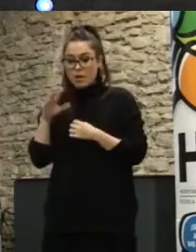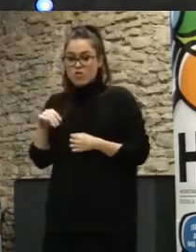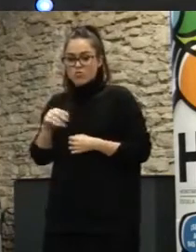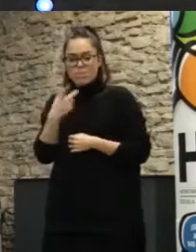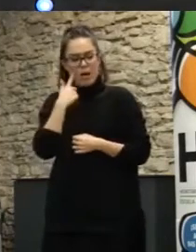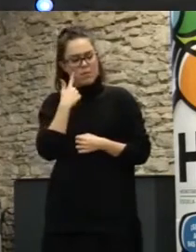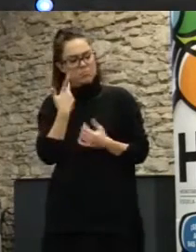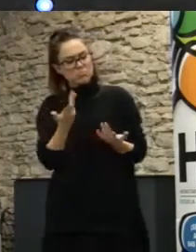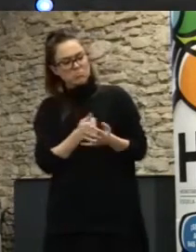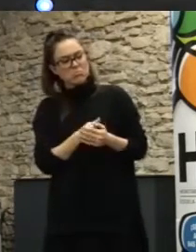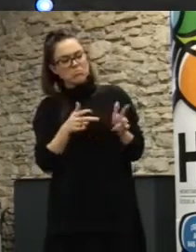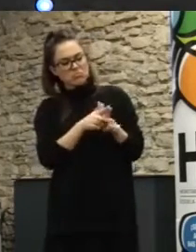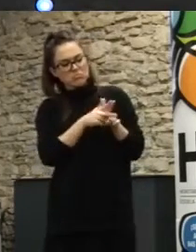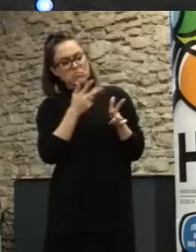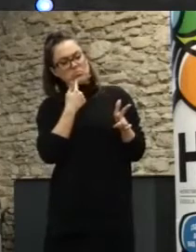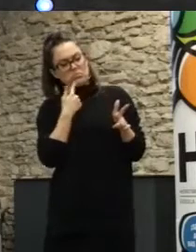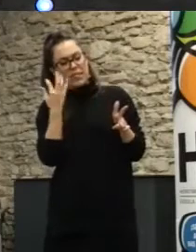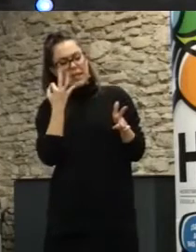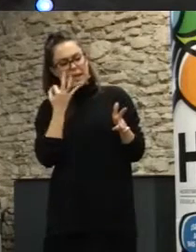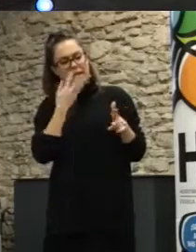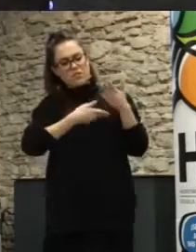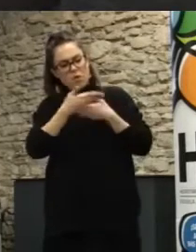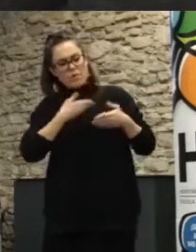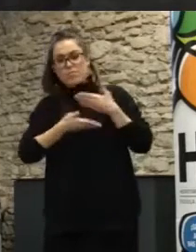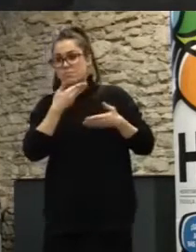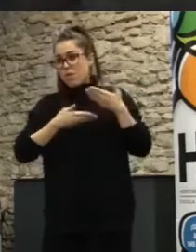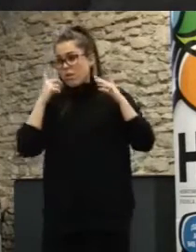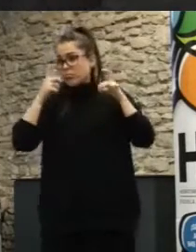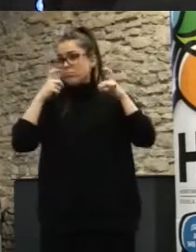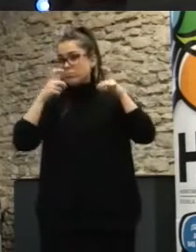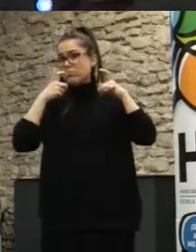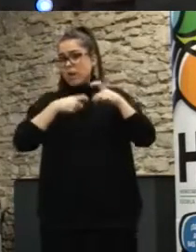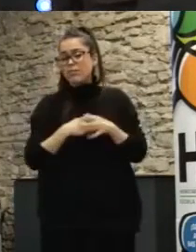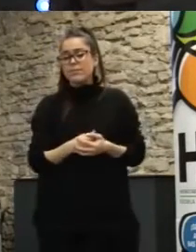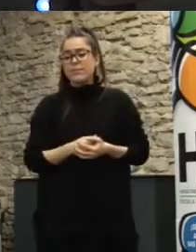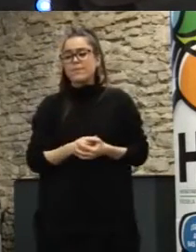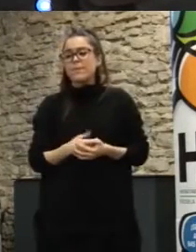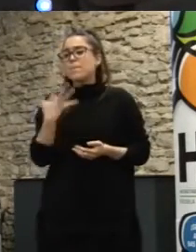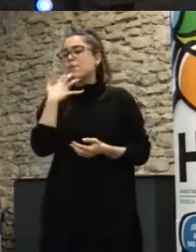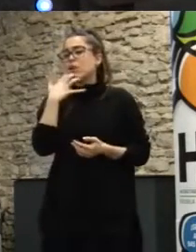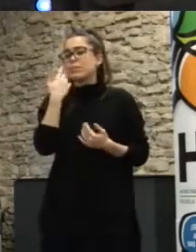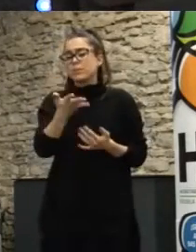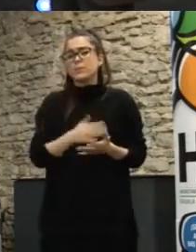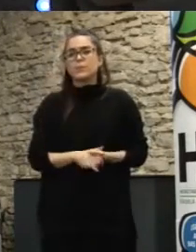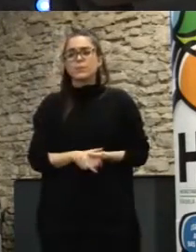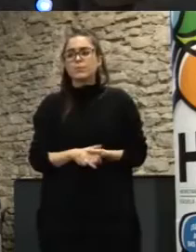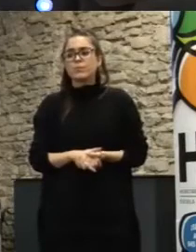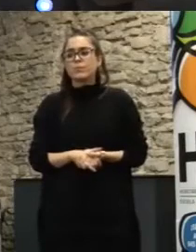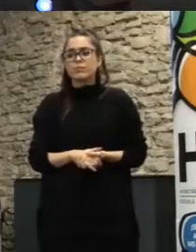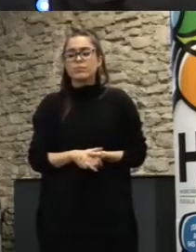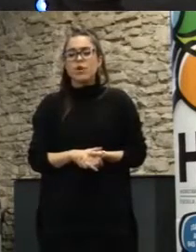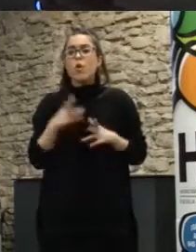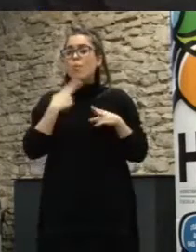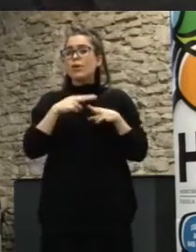poder de alguna manera colaborar con la ciudadanía por ejemplo en políticas de movilidad que